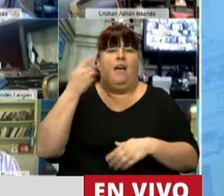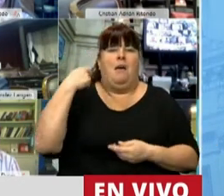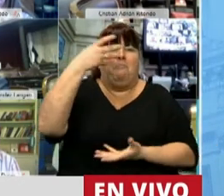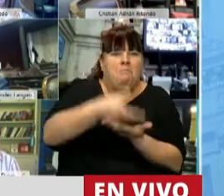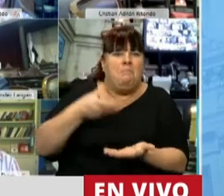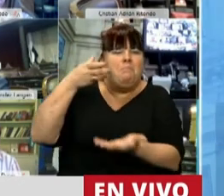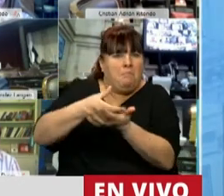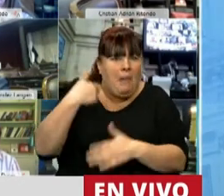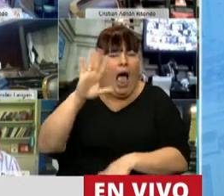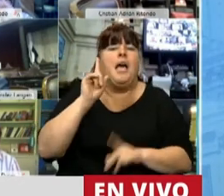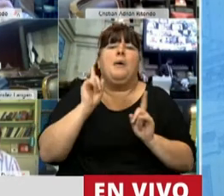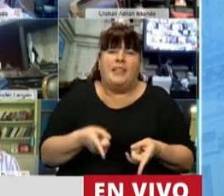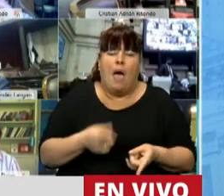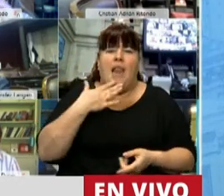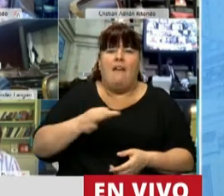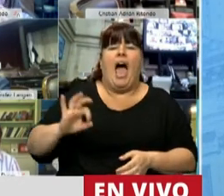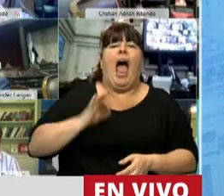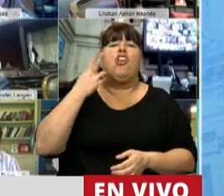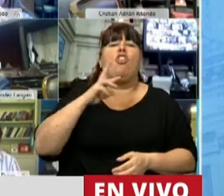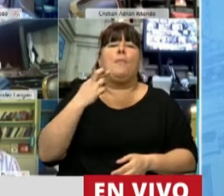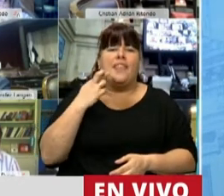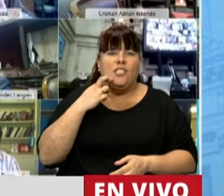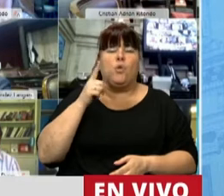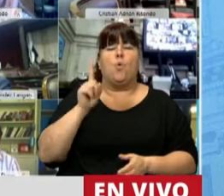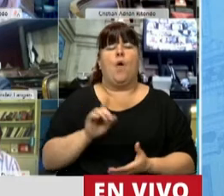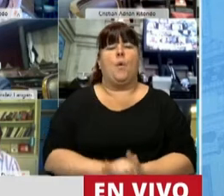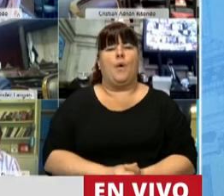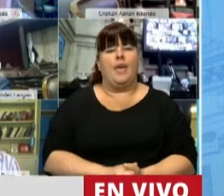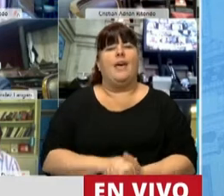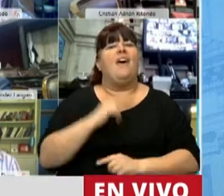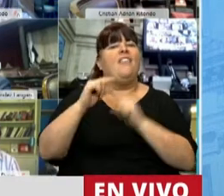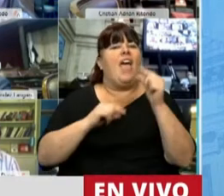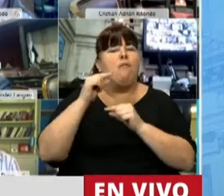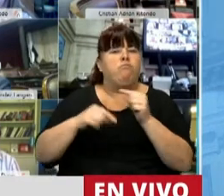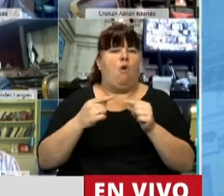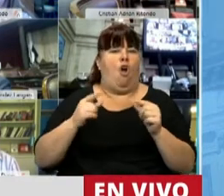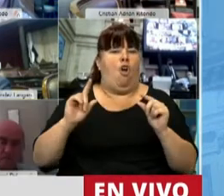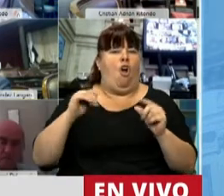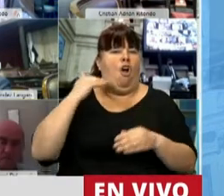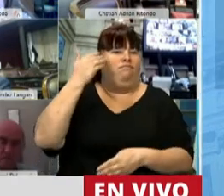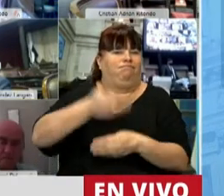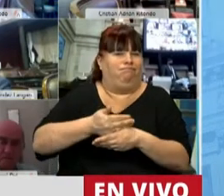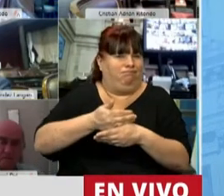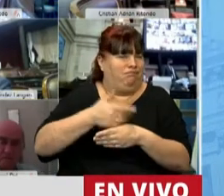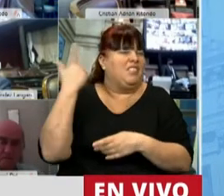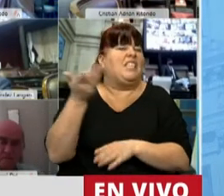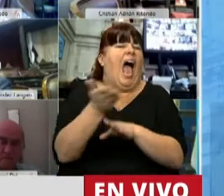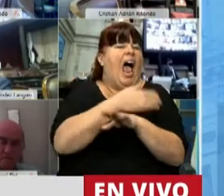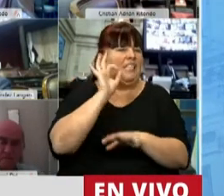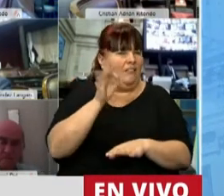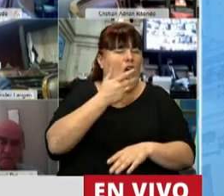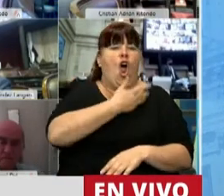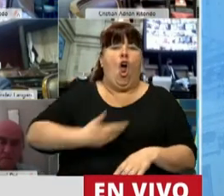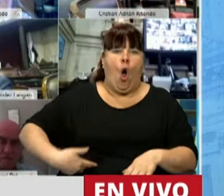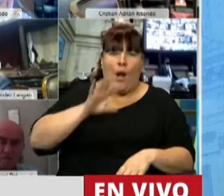inversiones, pero también es verdad que en el año 2019, señor presidente, comienza la crónica de un cierre anunciado. Los gobernadores,